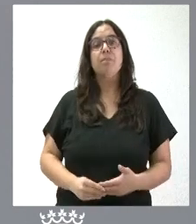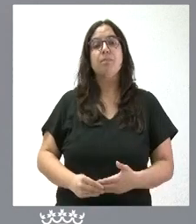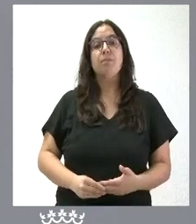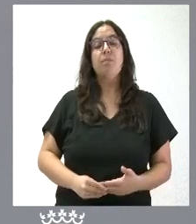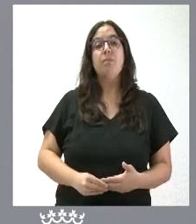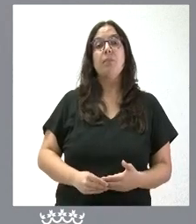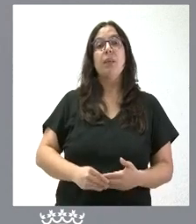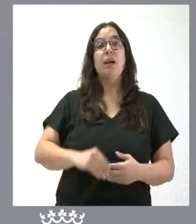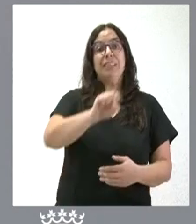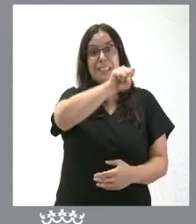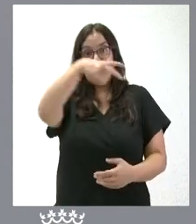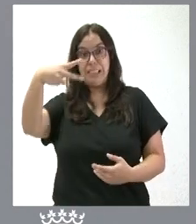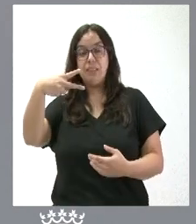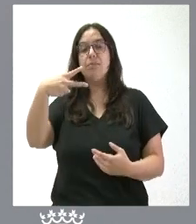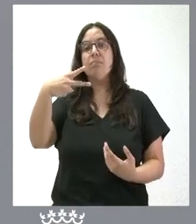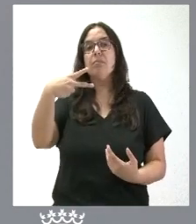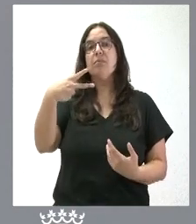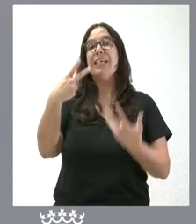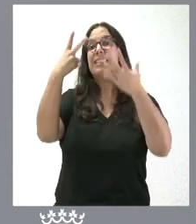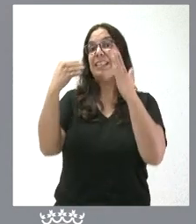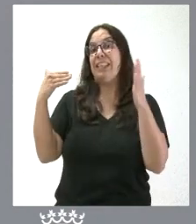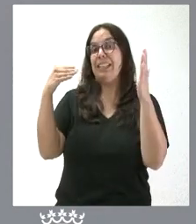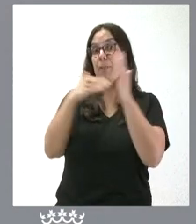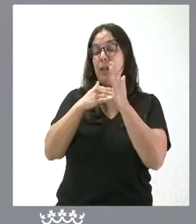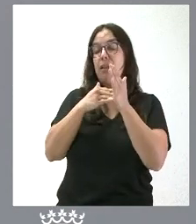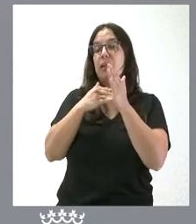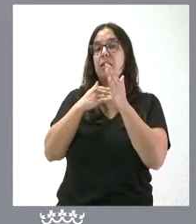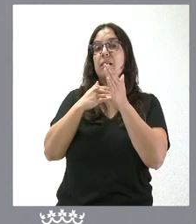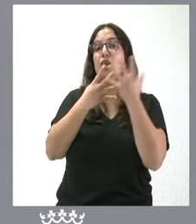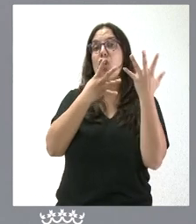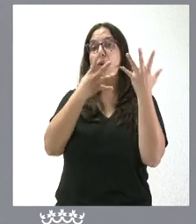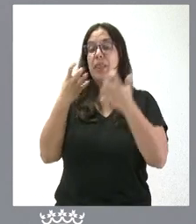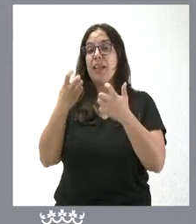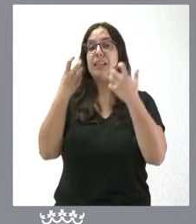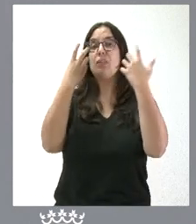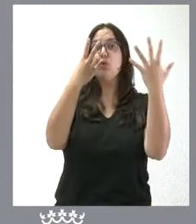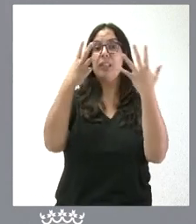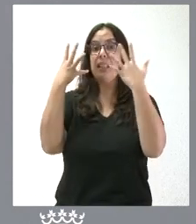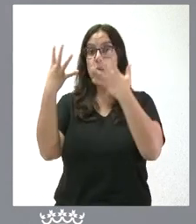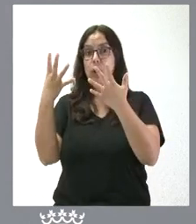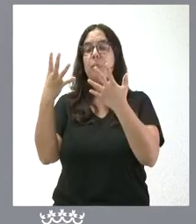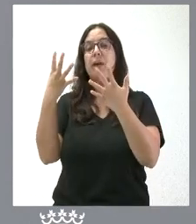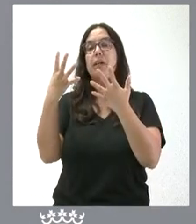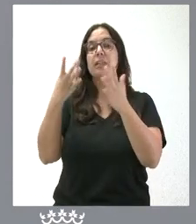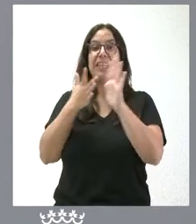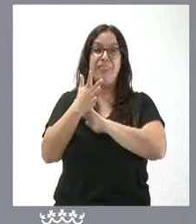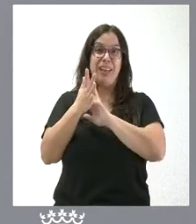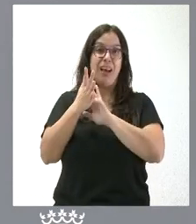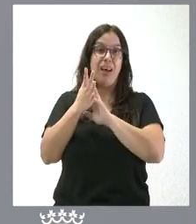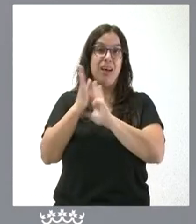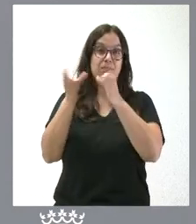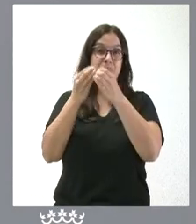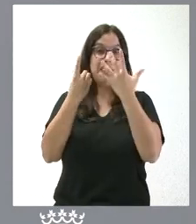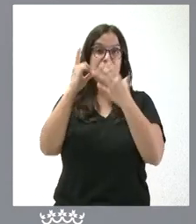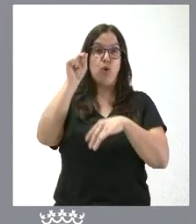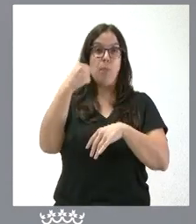de ellas un total de 7.989, que representa el 6,5%,